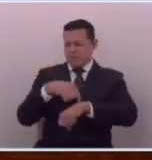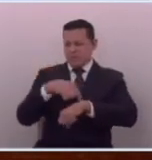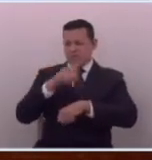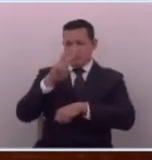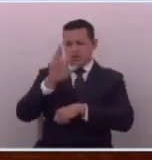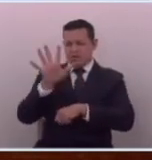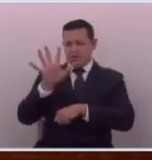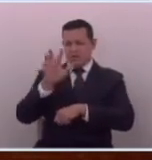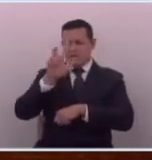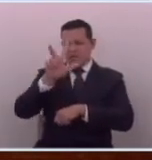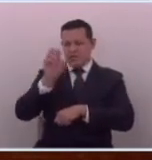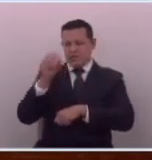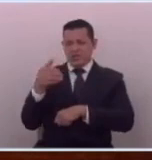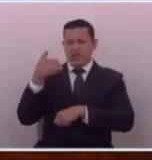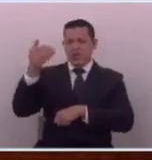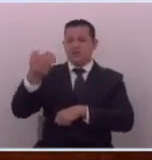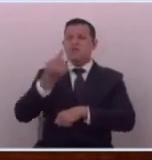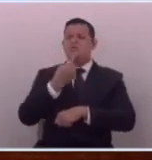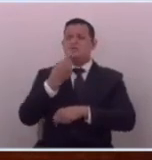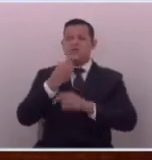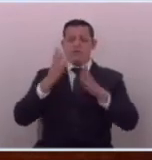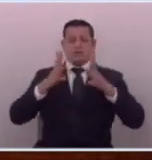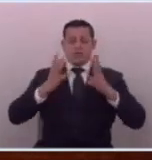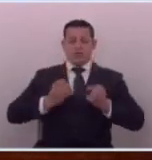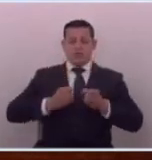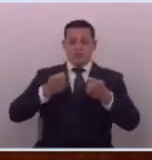25 o 30 años ¿quién gobernaba ahí?